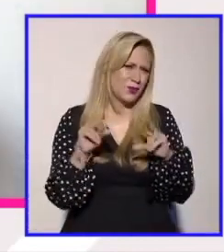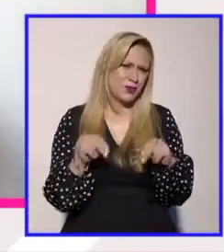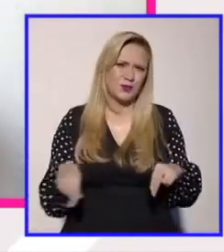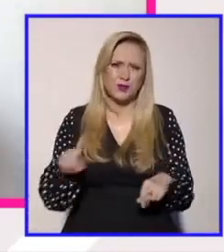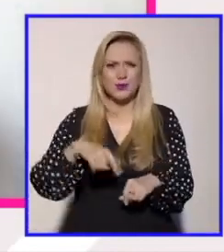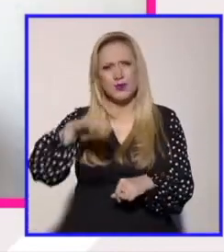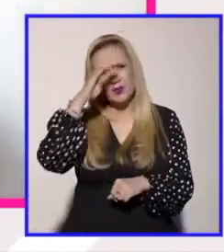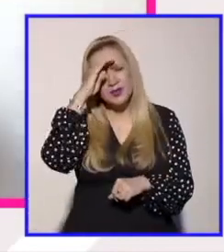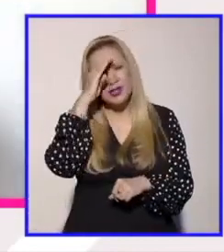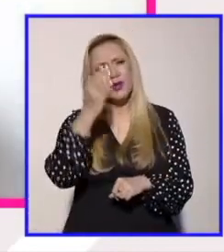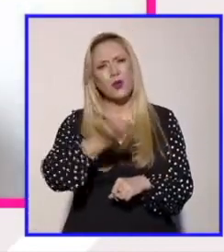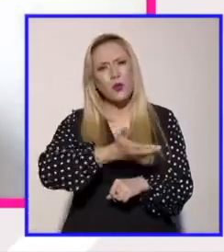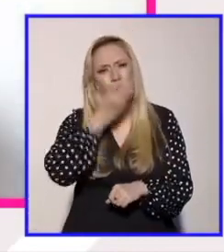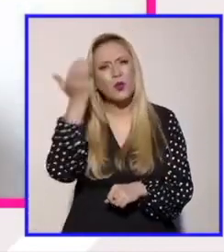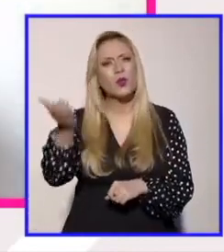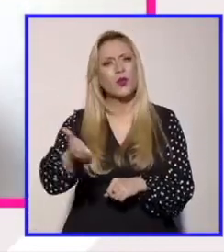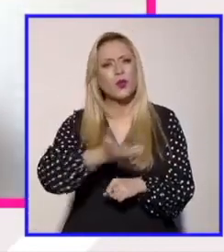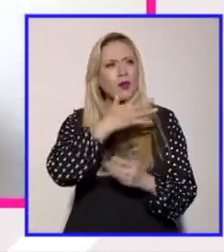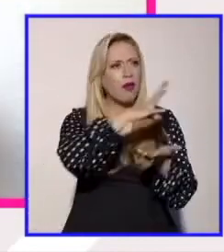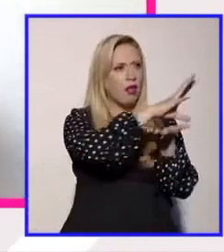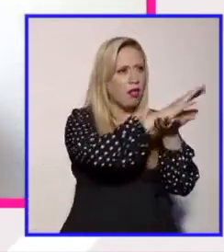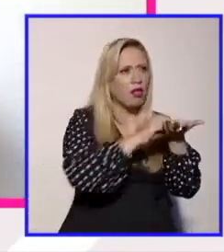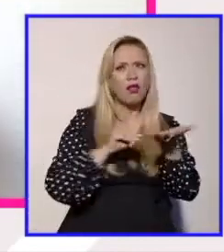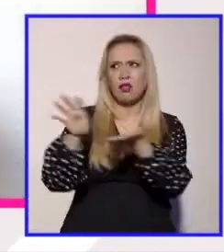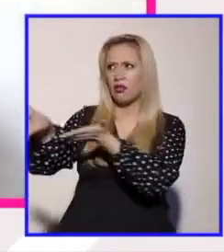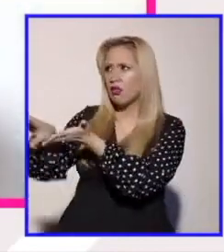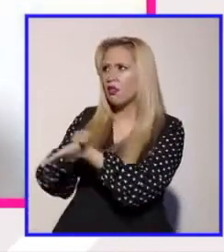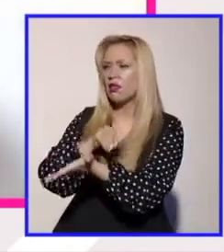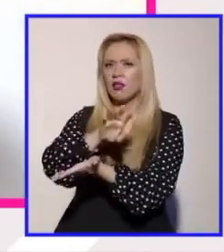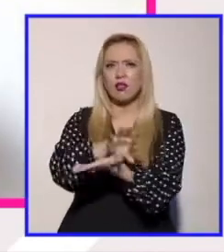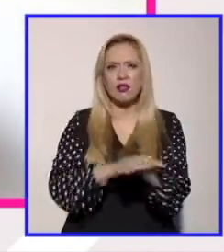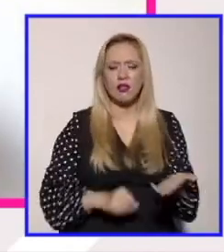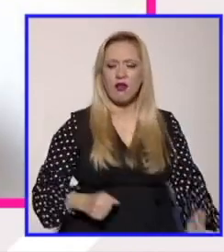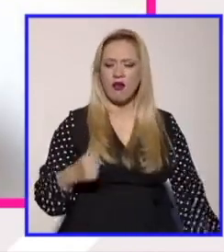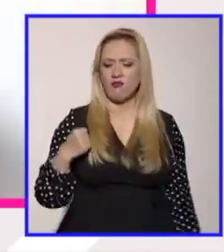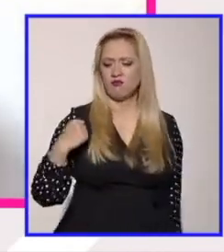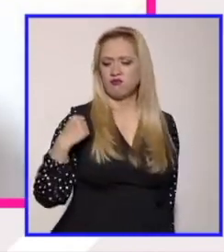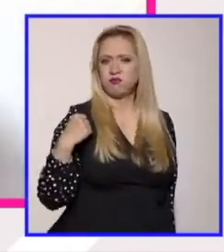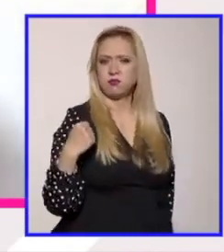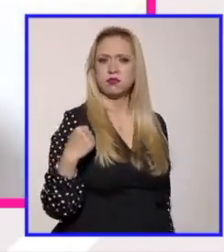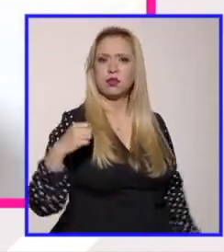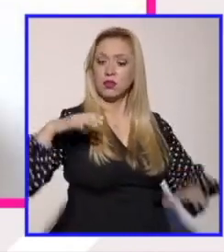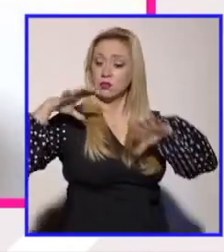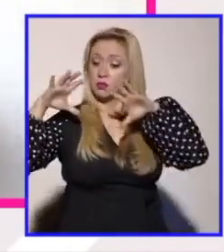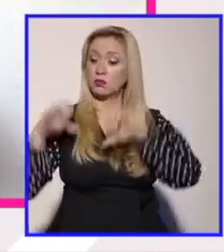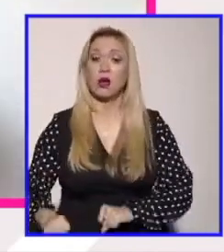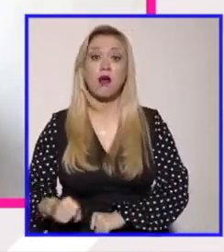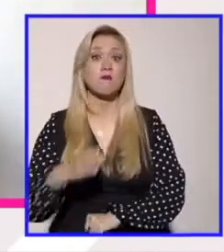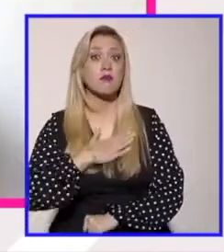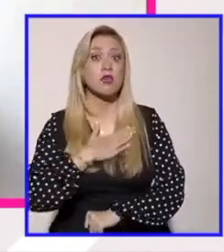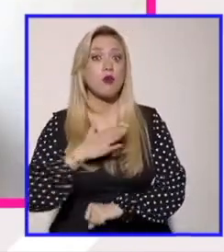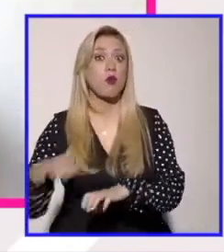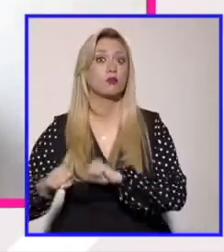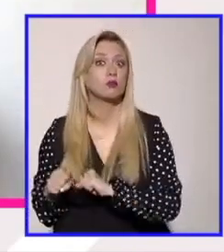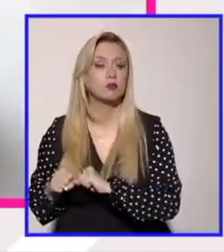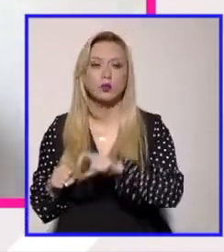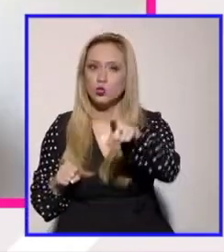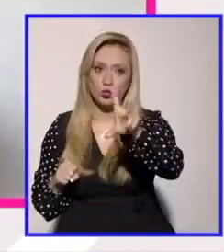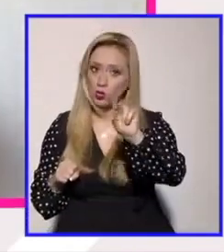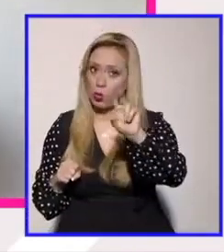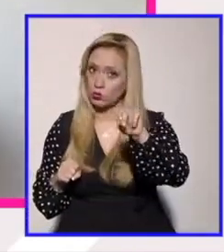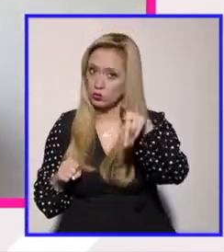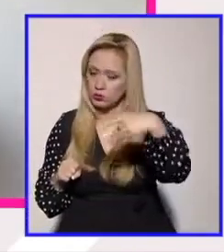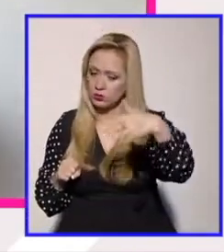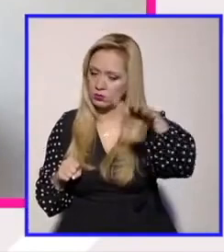reproduce esta lógica patriarcal de querer conservar el poder y yo ya lo tengo pero entonces tú ya no me